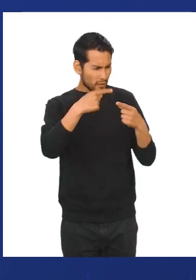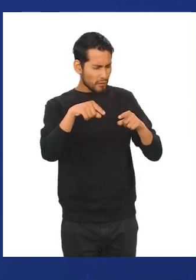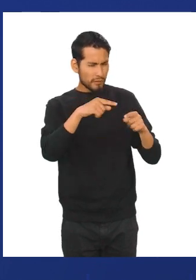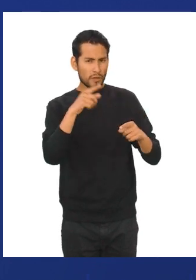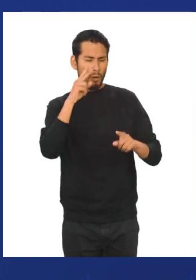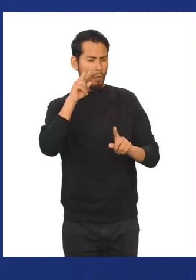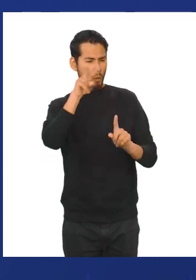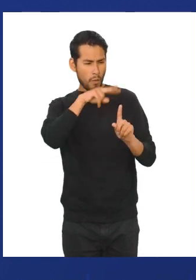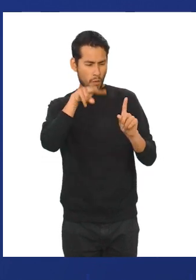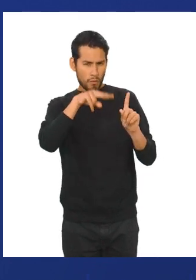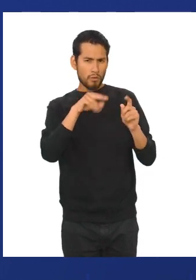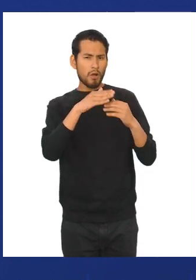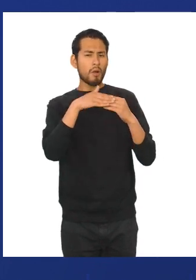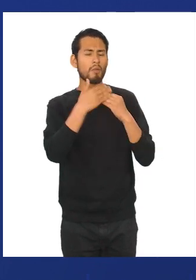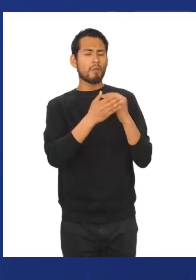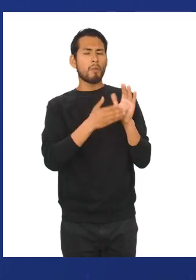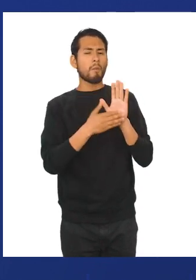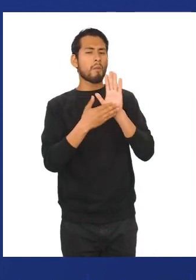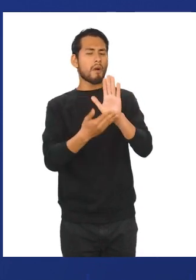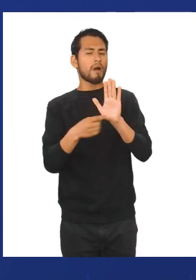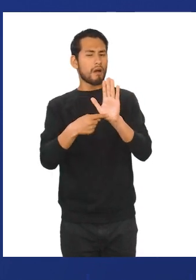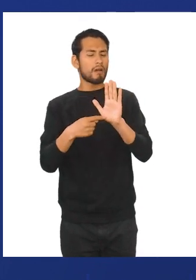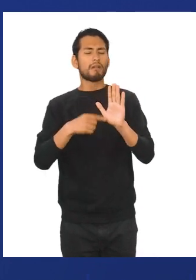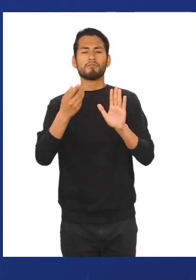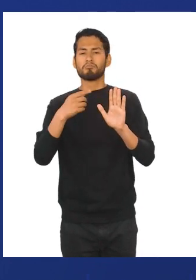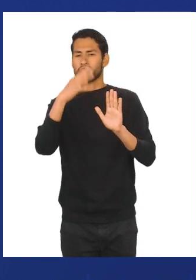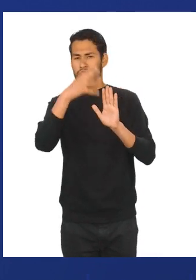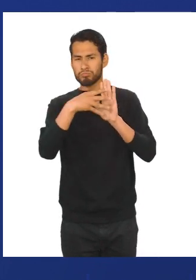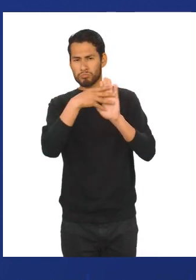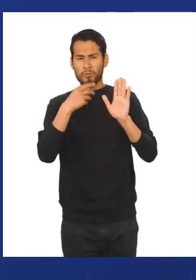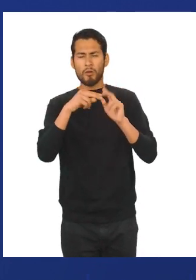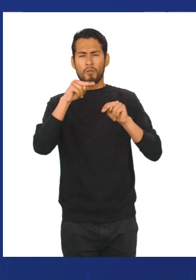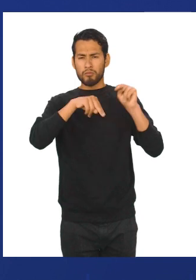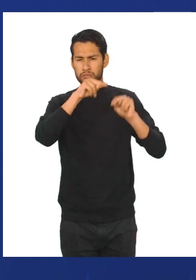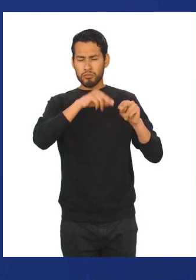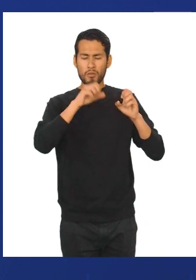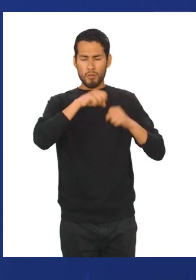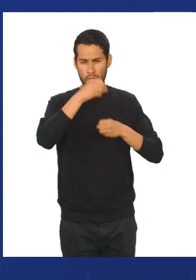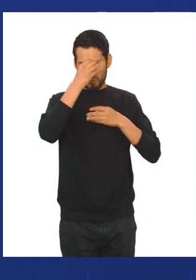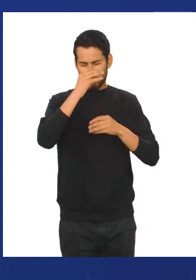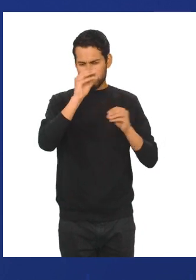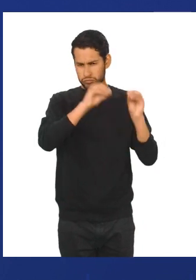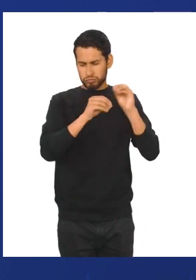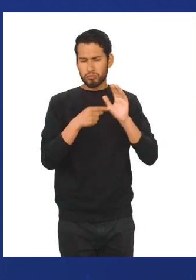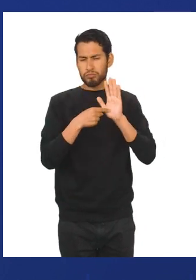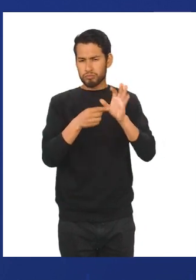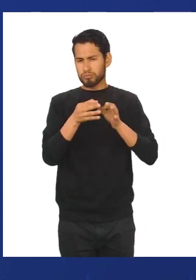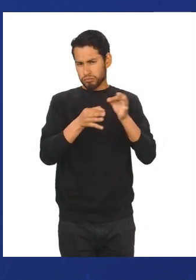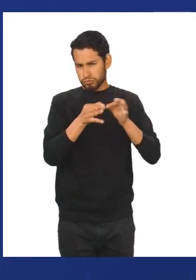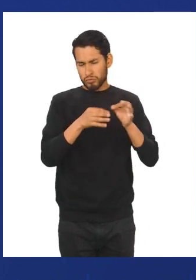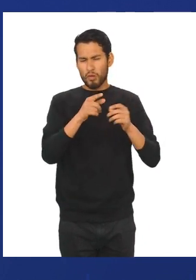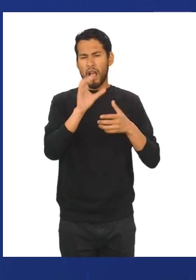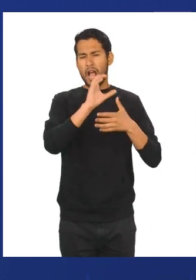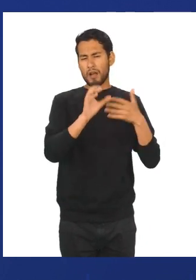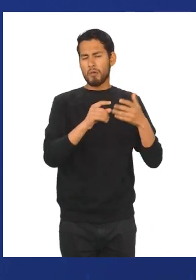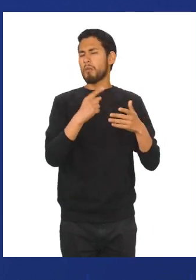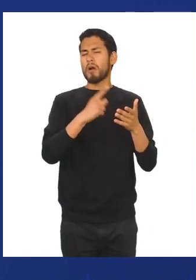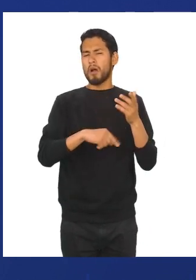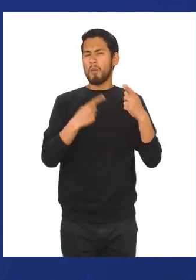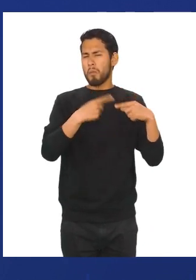observación y su posterior presentación en datos y gráficos con el fin de detallar el mismo fenómeno y su comportamiento.